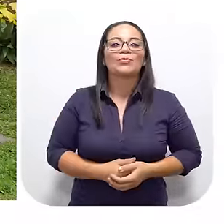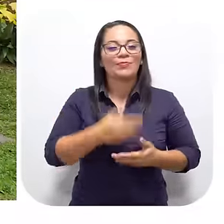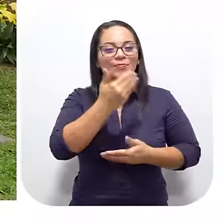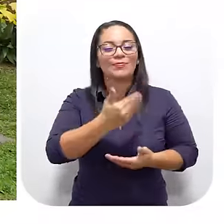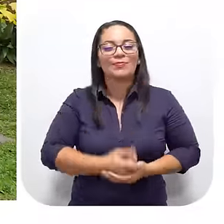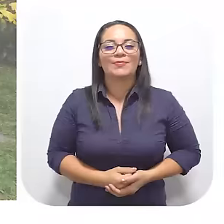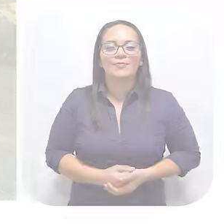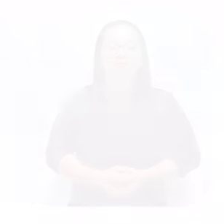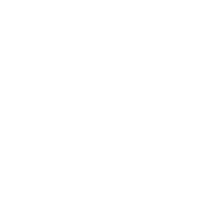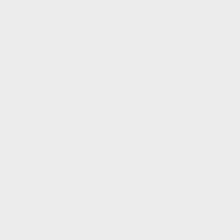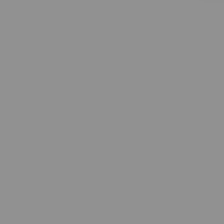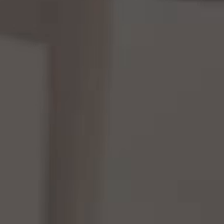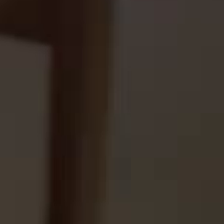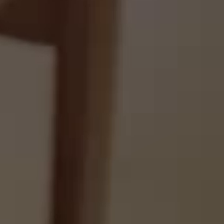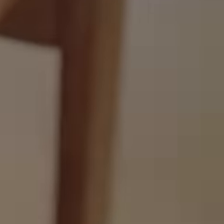Tenerlos aquí Gracias